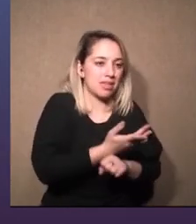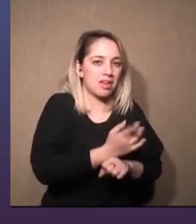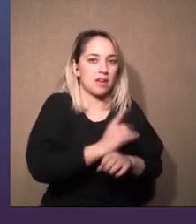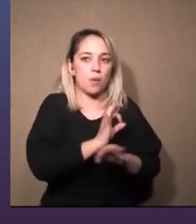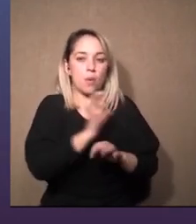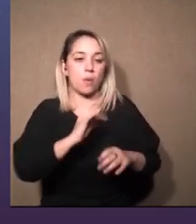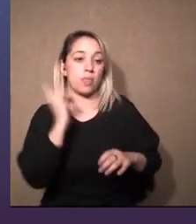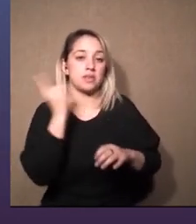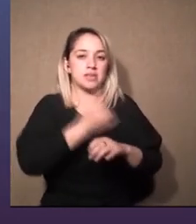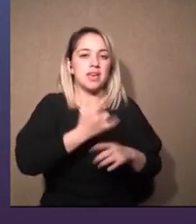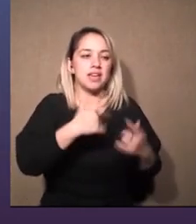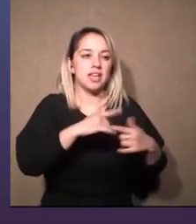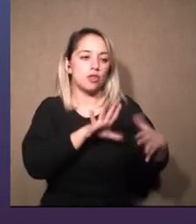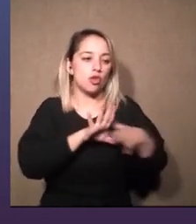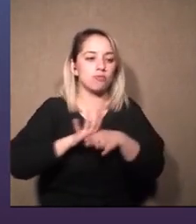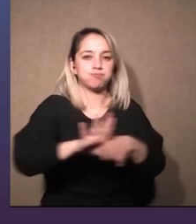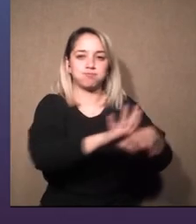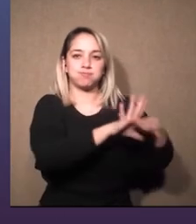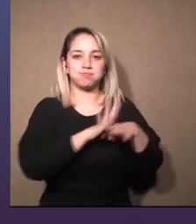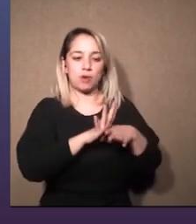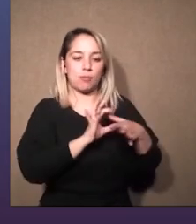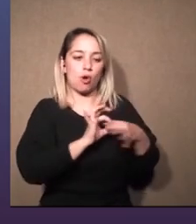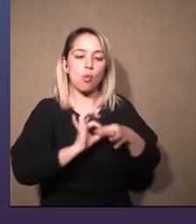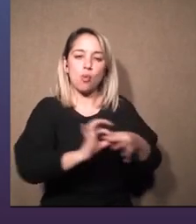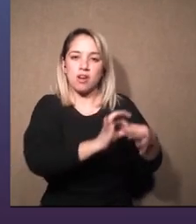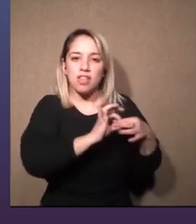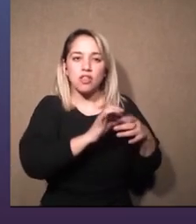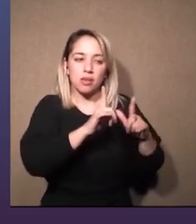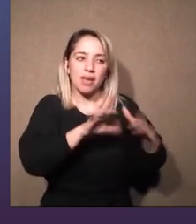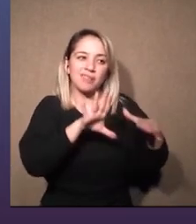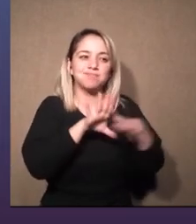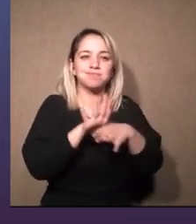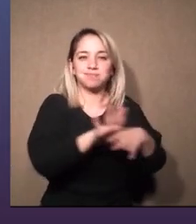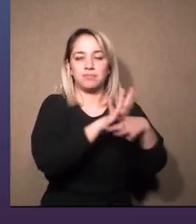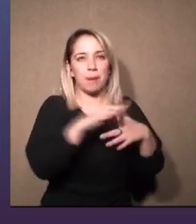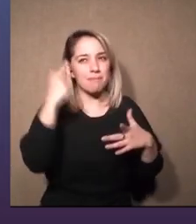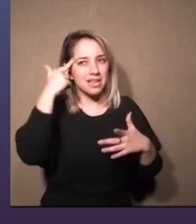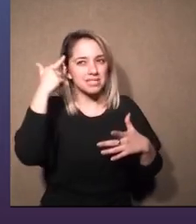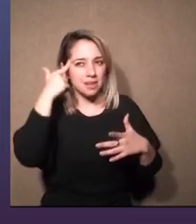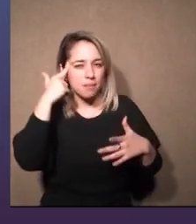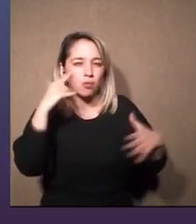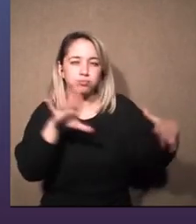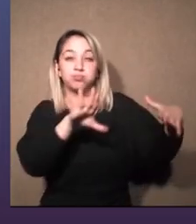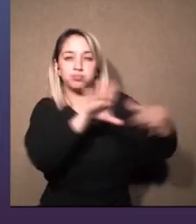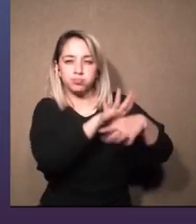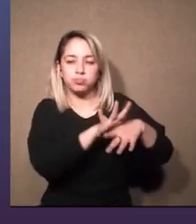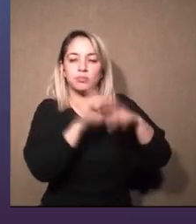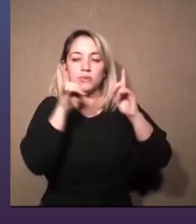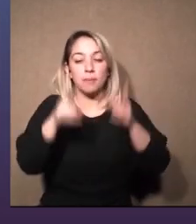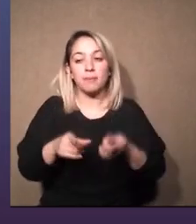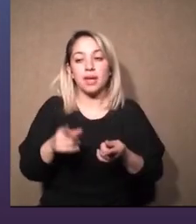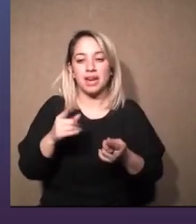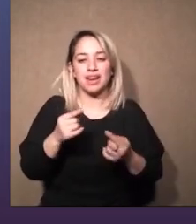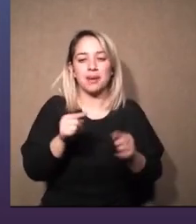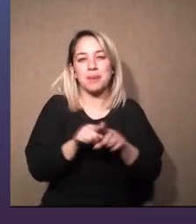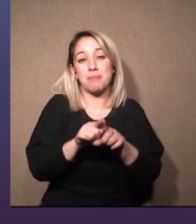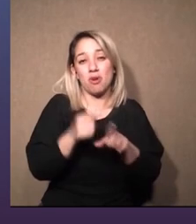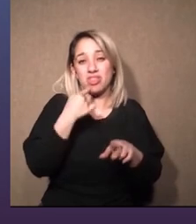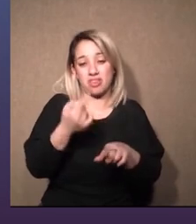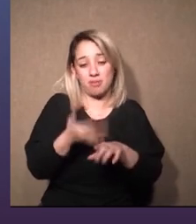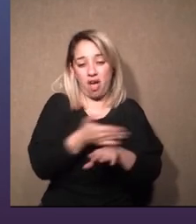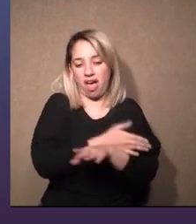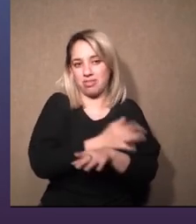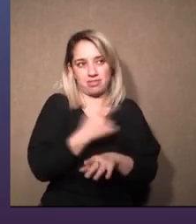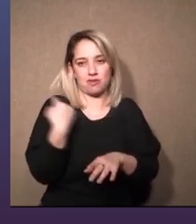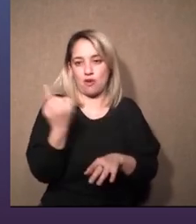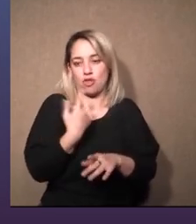de alguna manera como sincronizados en cuanto al pensamiento y a esto que estamos hablando todos de